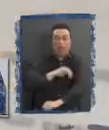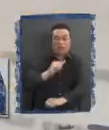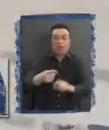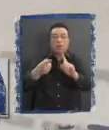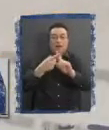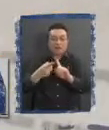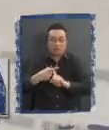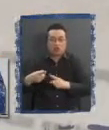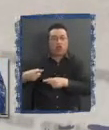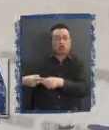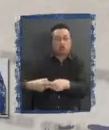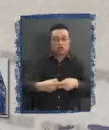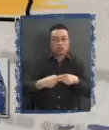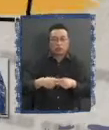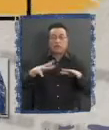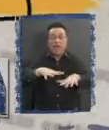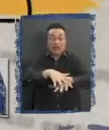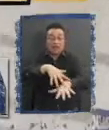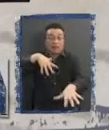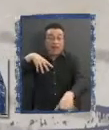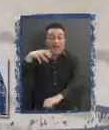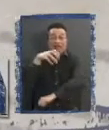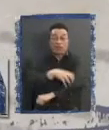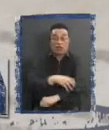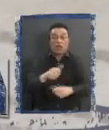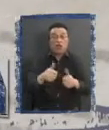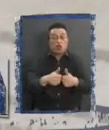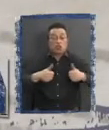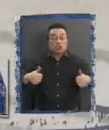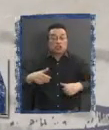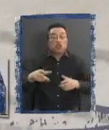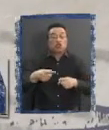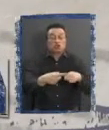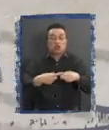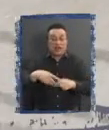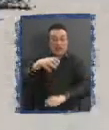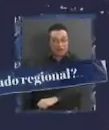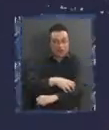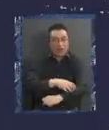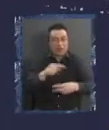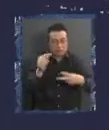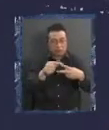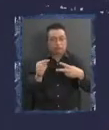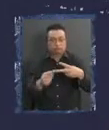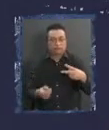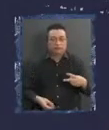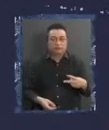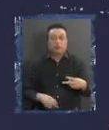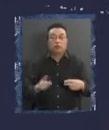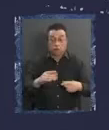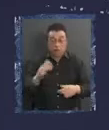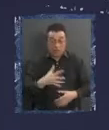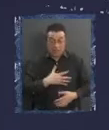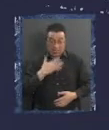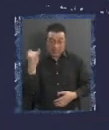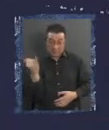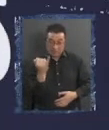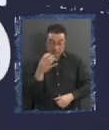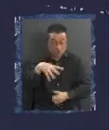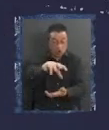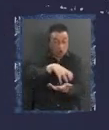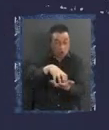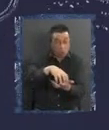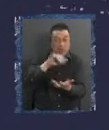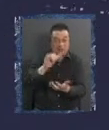La asamblea regional Y el consejo social regional Son algunas de ellas ¿Qué tan autónomas serían Las comunas y las mismas